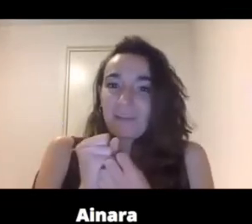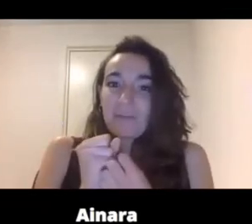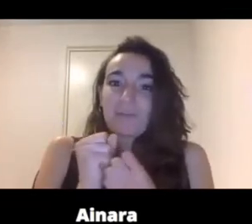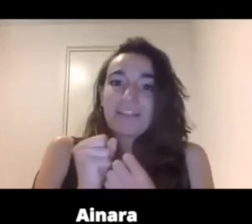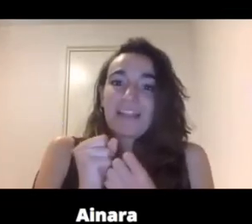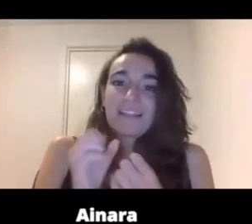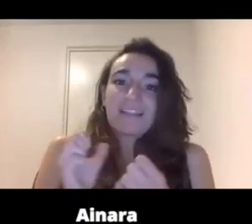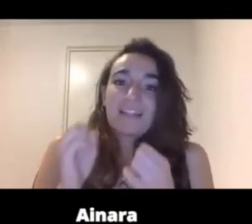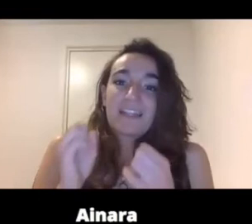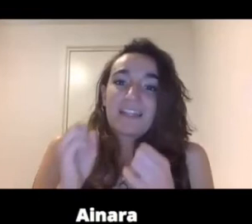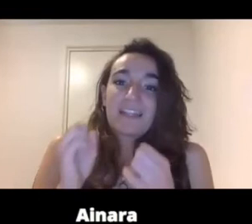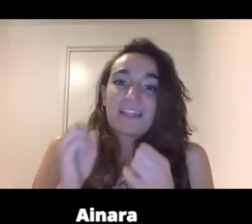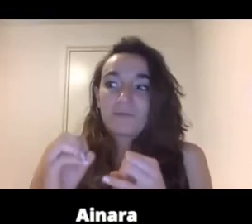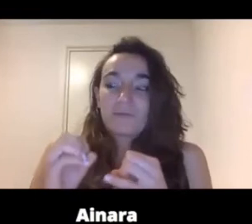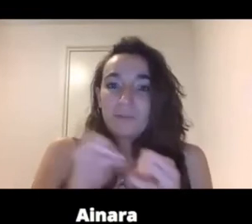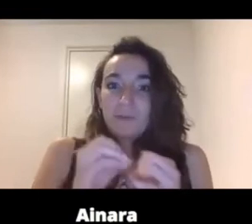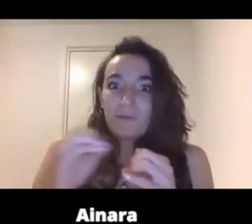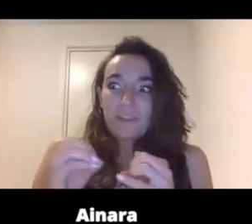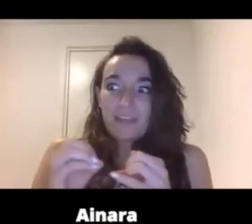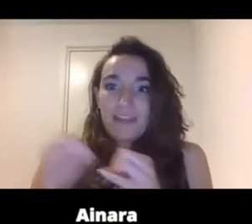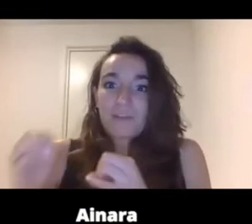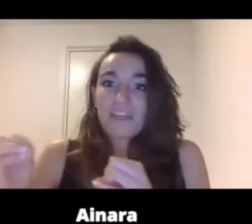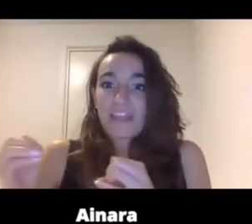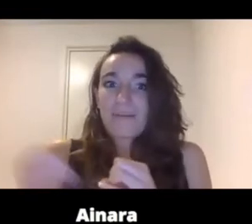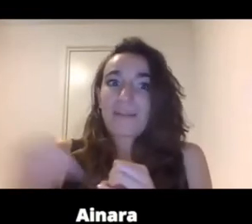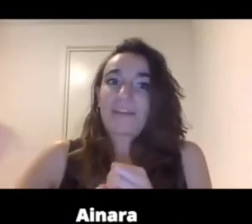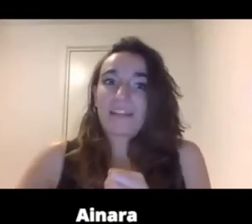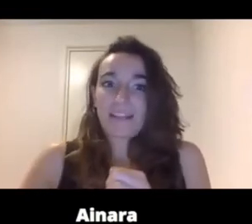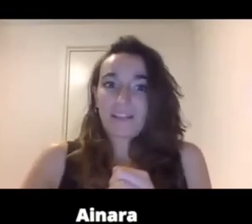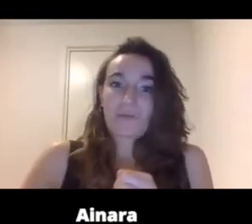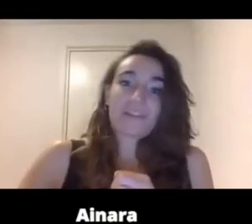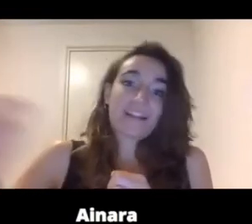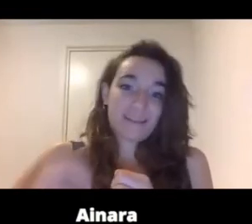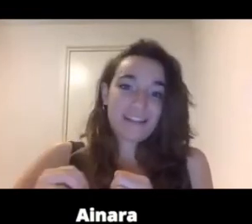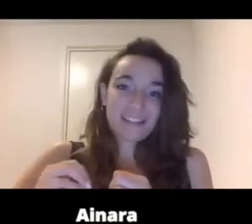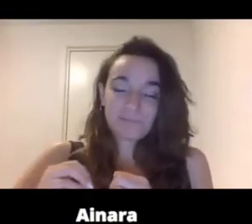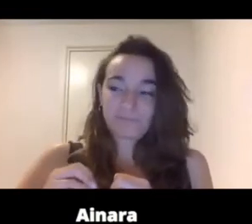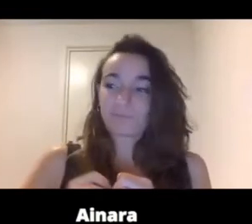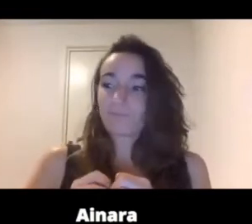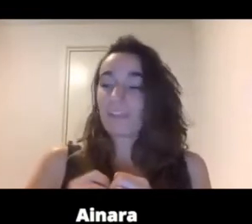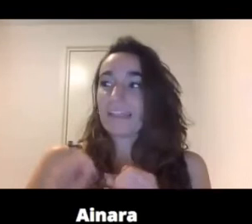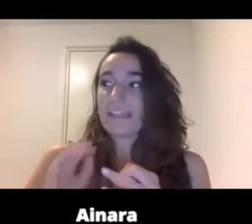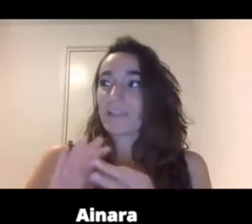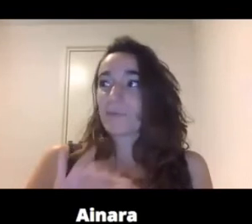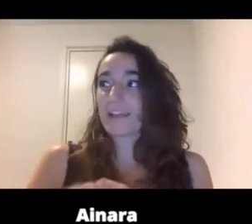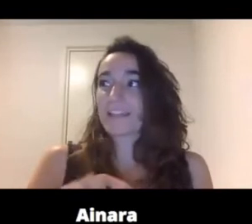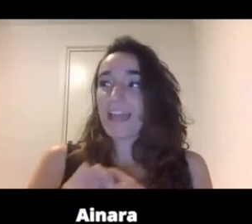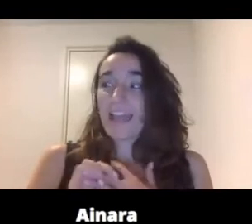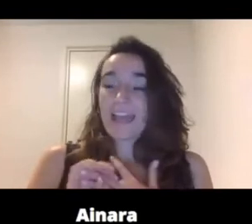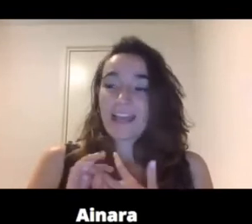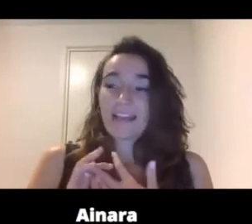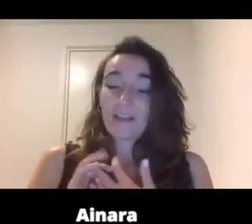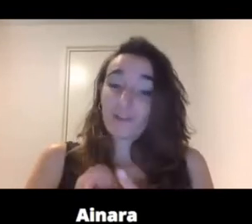por pensar que si te cierras en un tipo de audiencia vas a perder clientes cuando es al revés y después